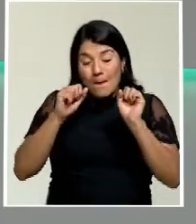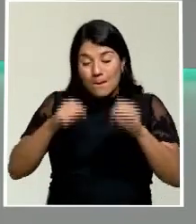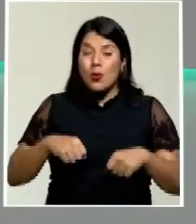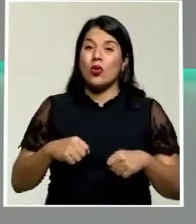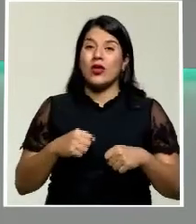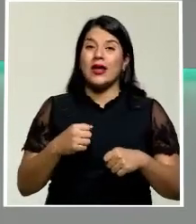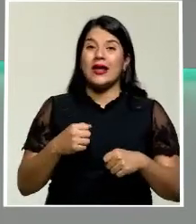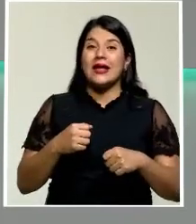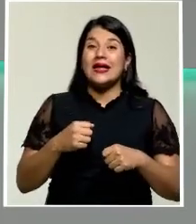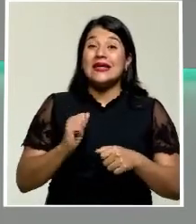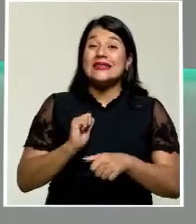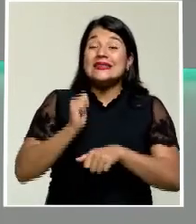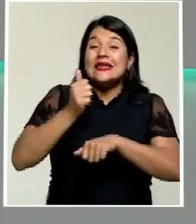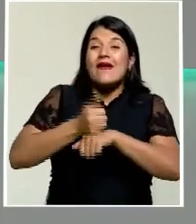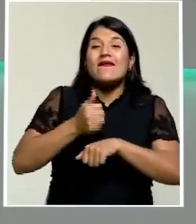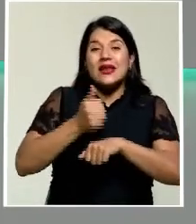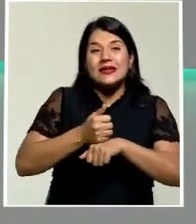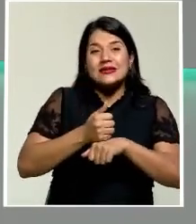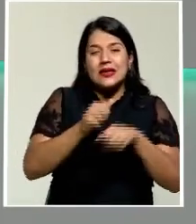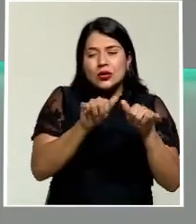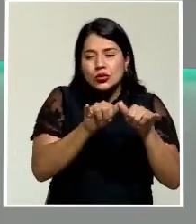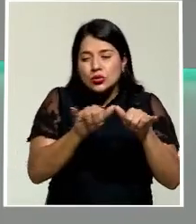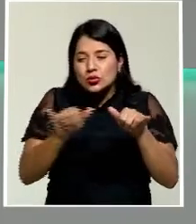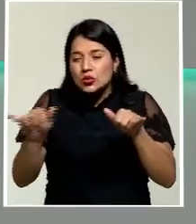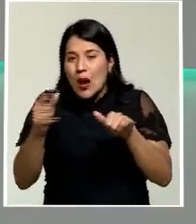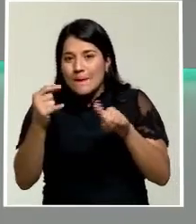en el tipo de cambio que se mantiene al alza.